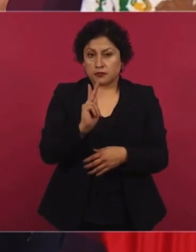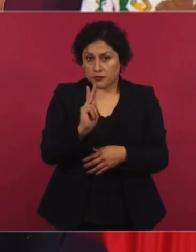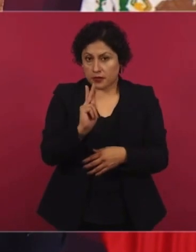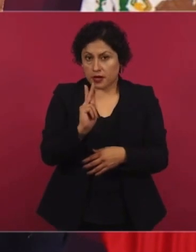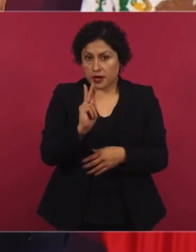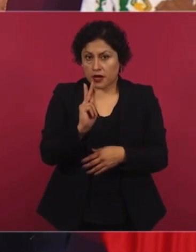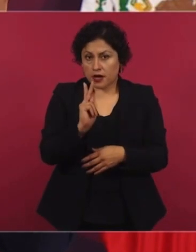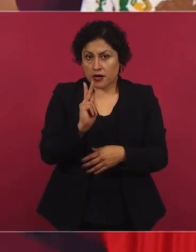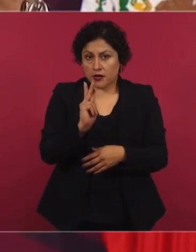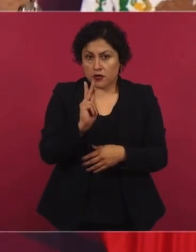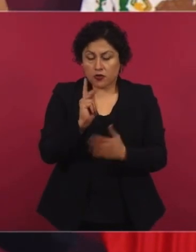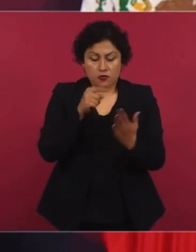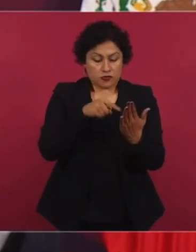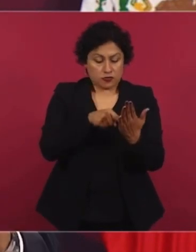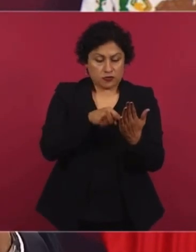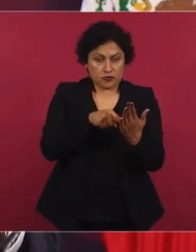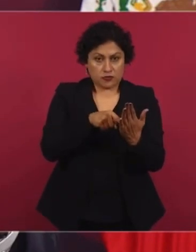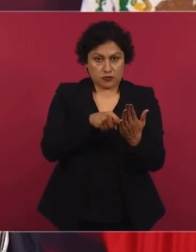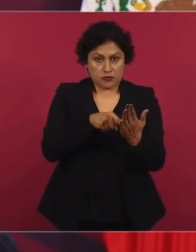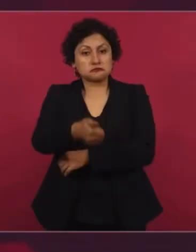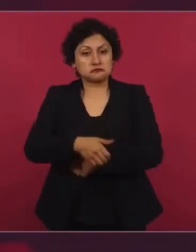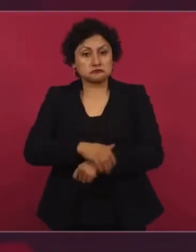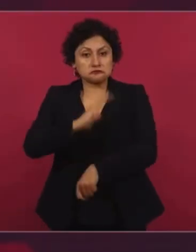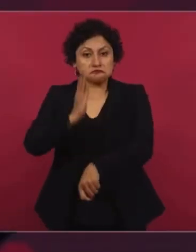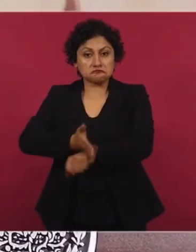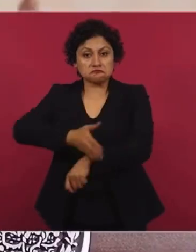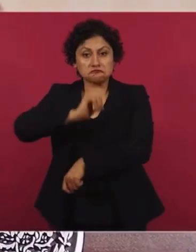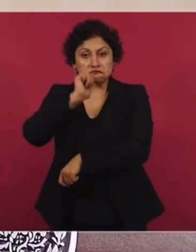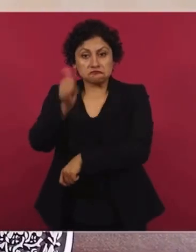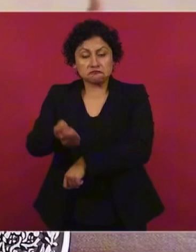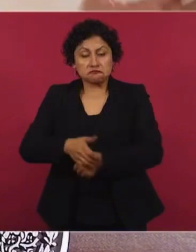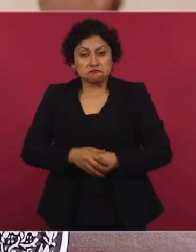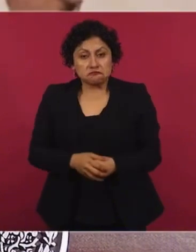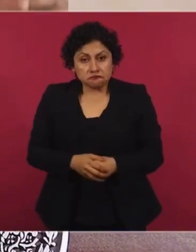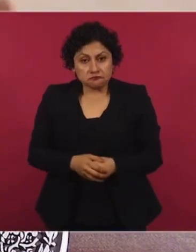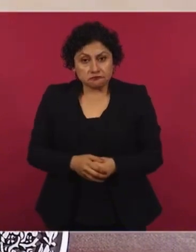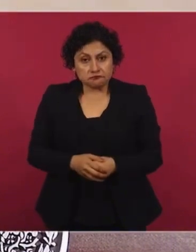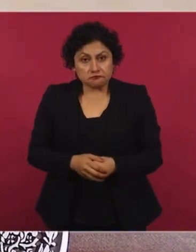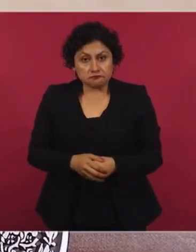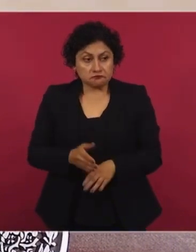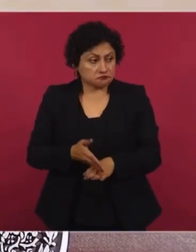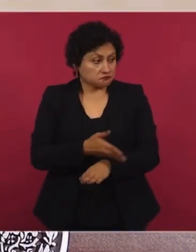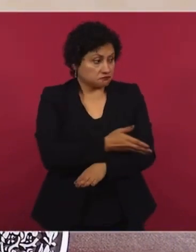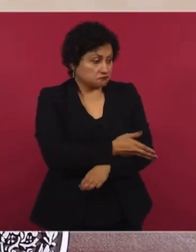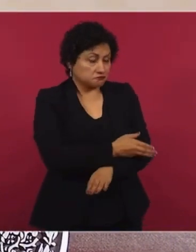su responsabilidad, había pasado muchísimo tiempo,